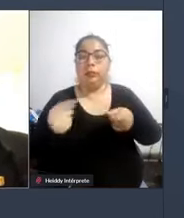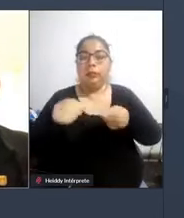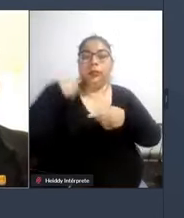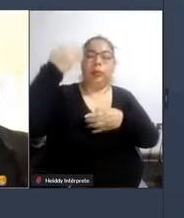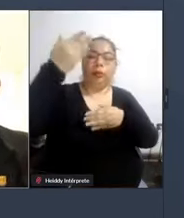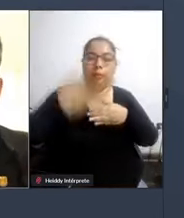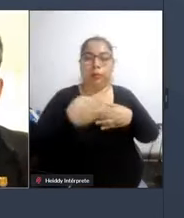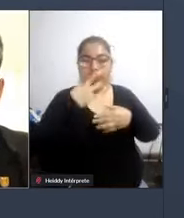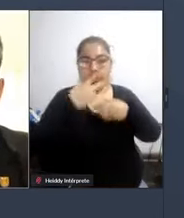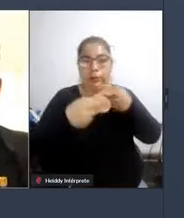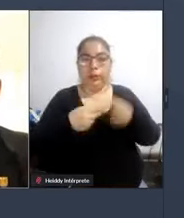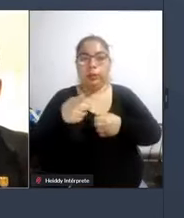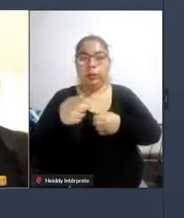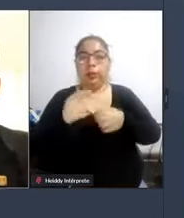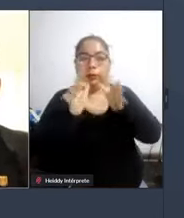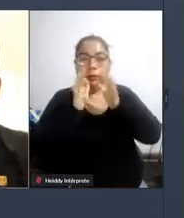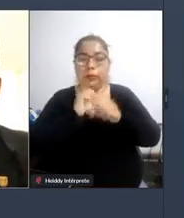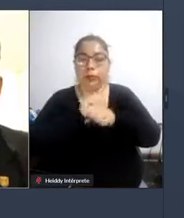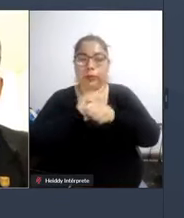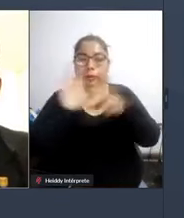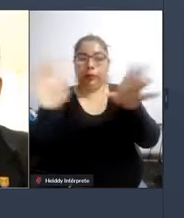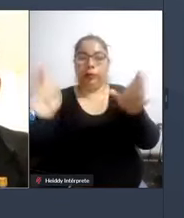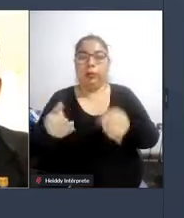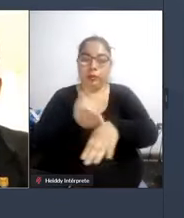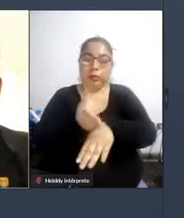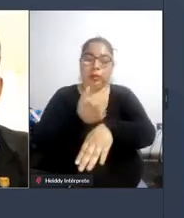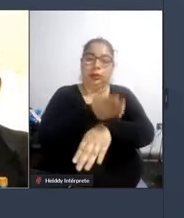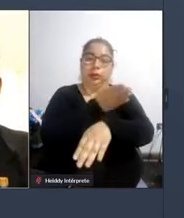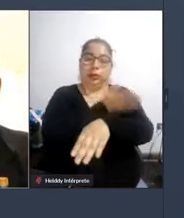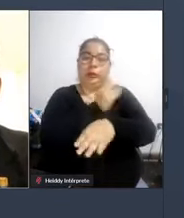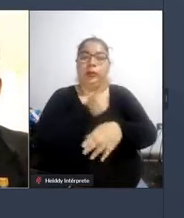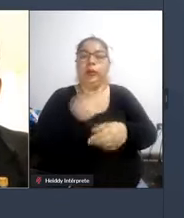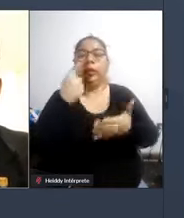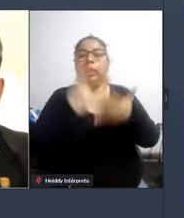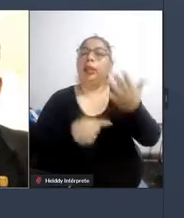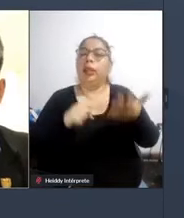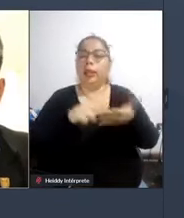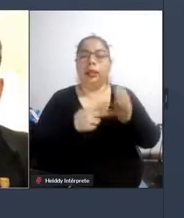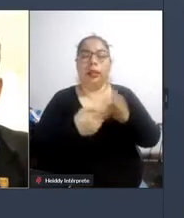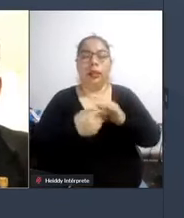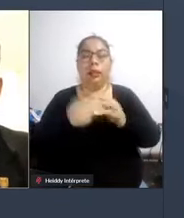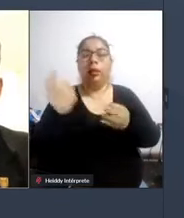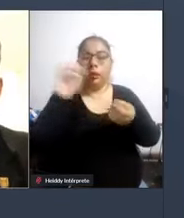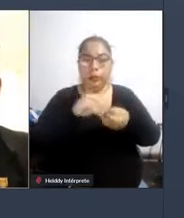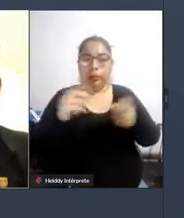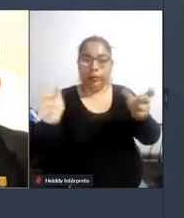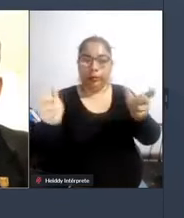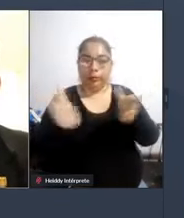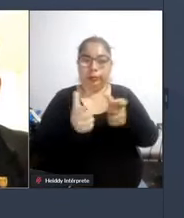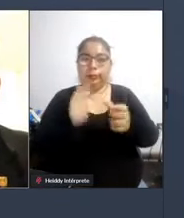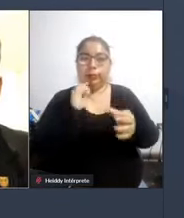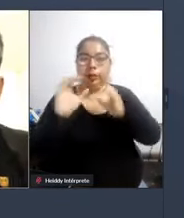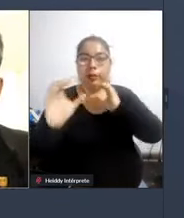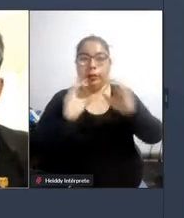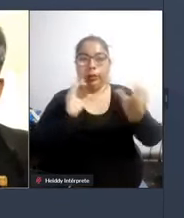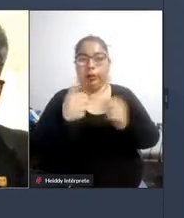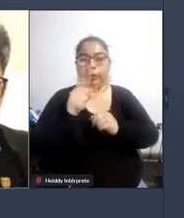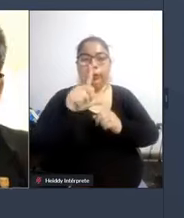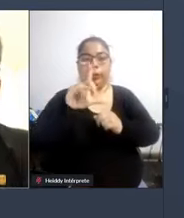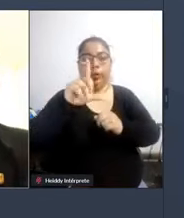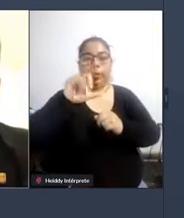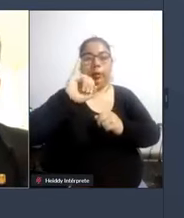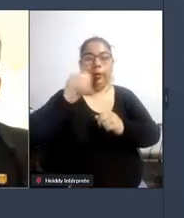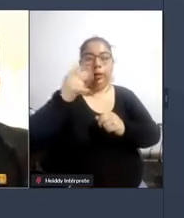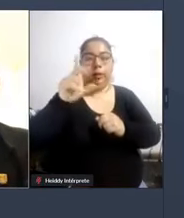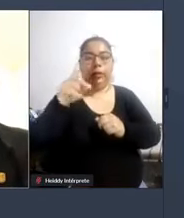oportunidad estaremos difundiendo con anticipación qué día estaremos volviendo con otra edición más entre aliados mi